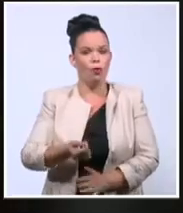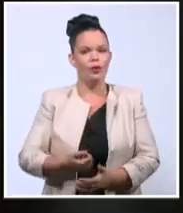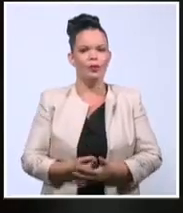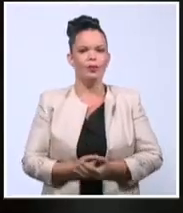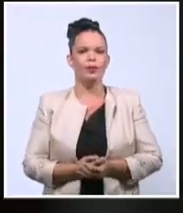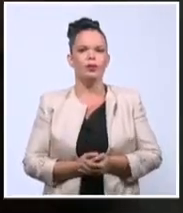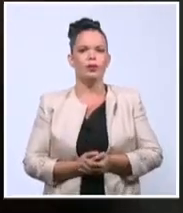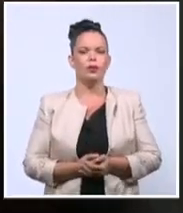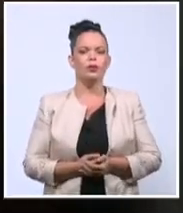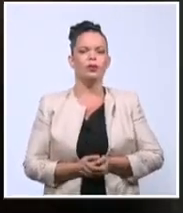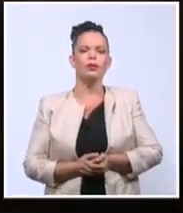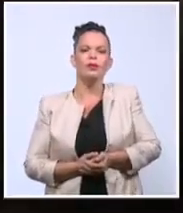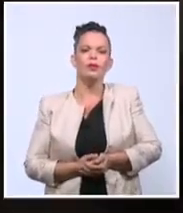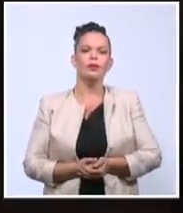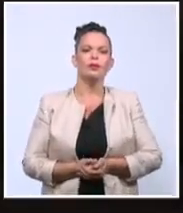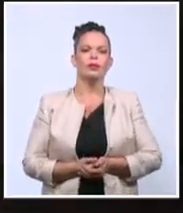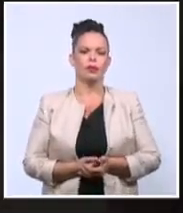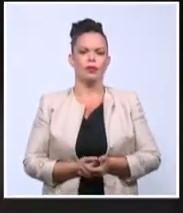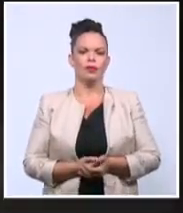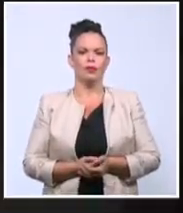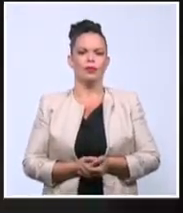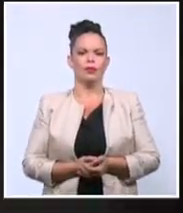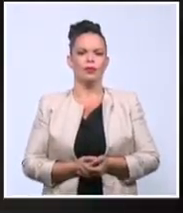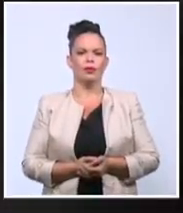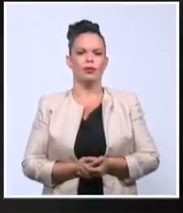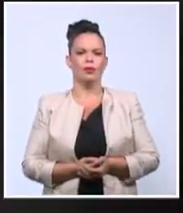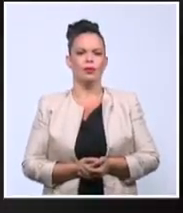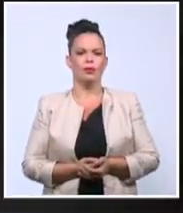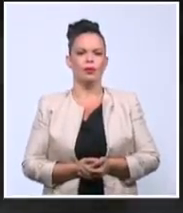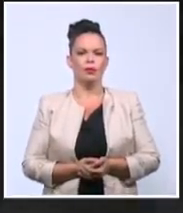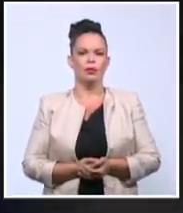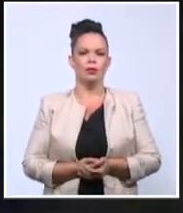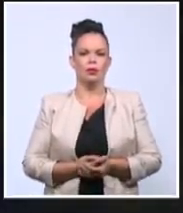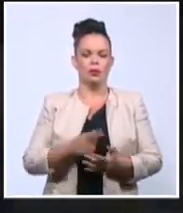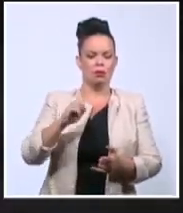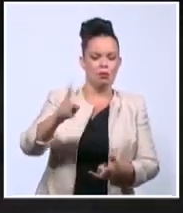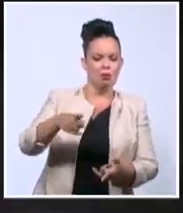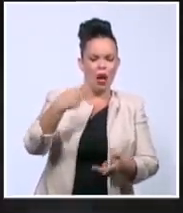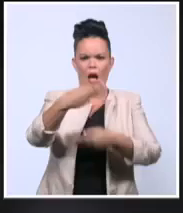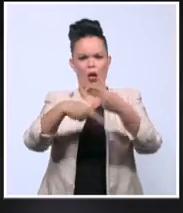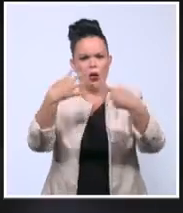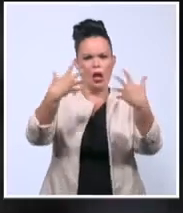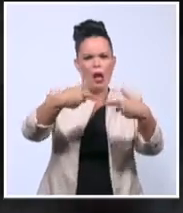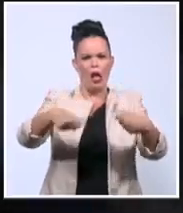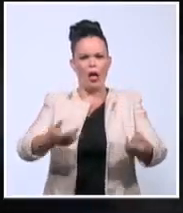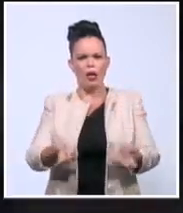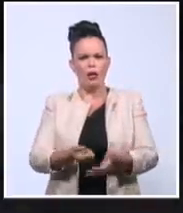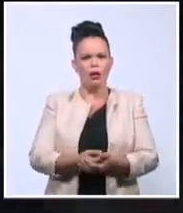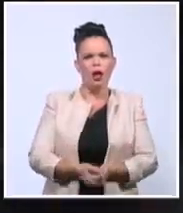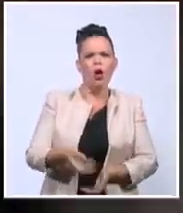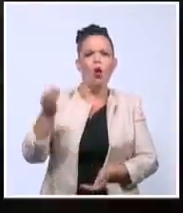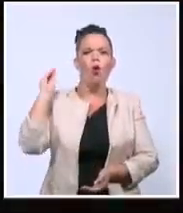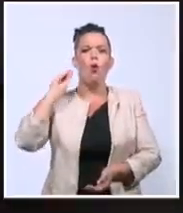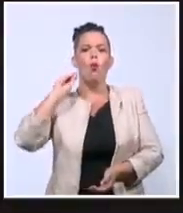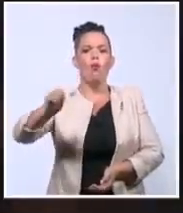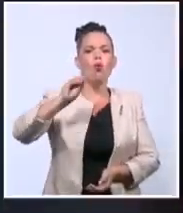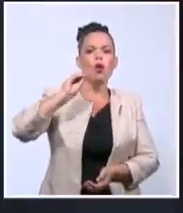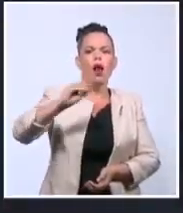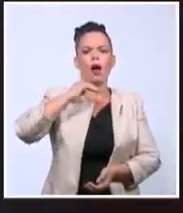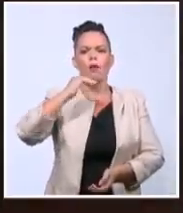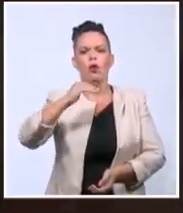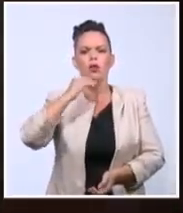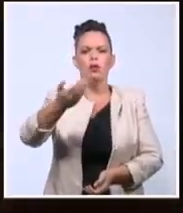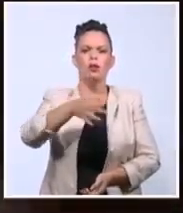a mí? Atenas a la policía. ¿Echa a la policía? Búscala. Búscala. Búscala a la policía.